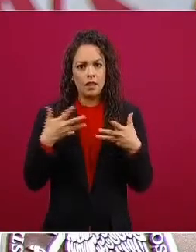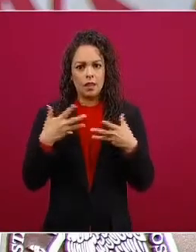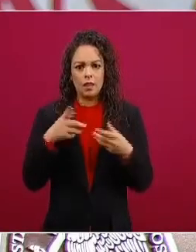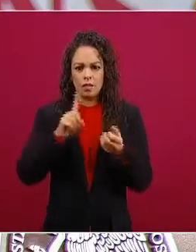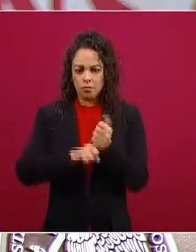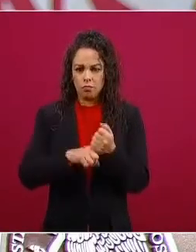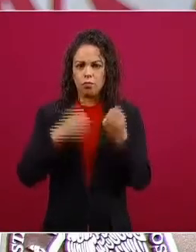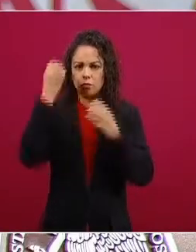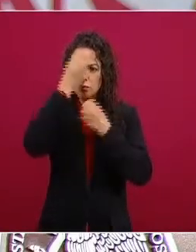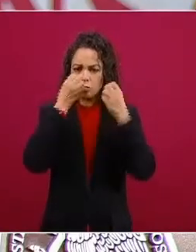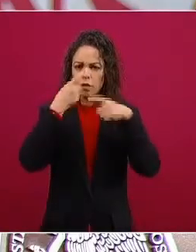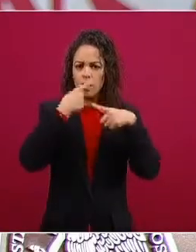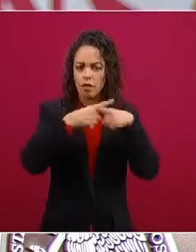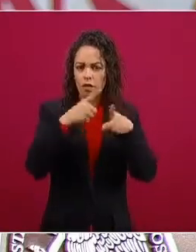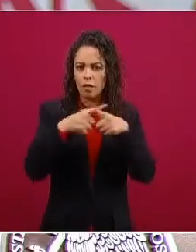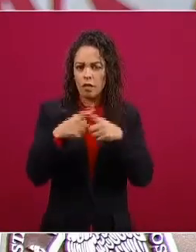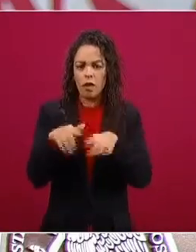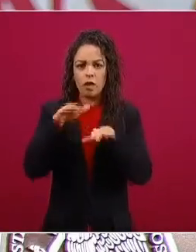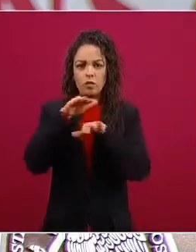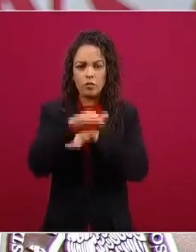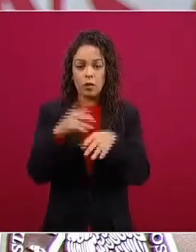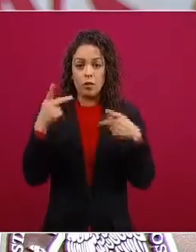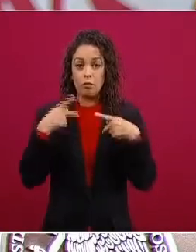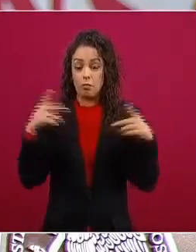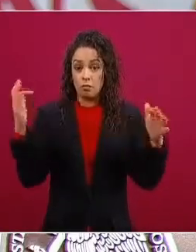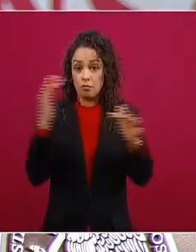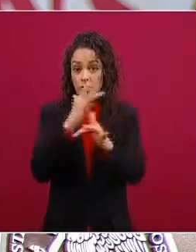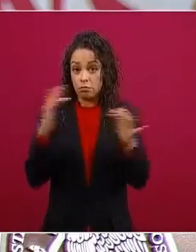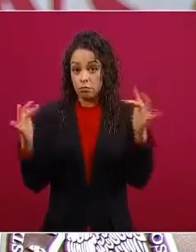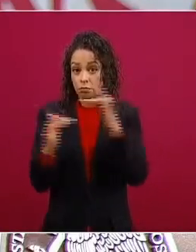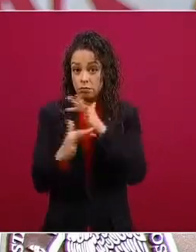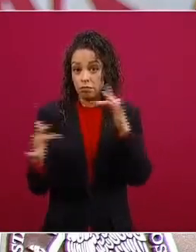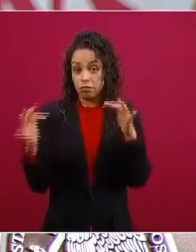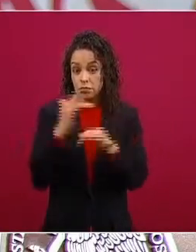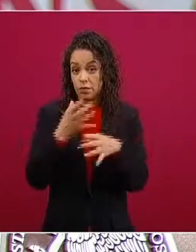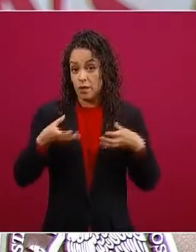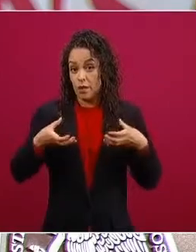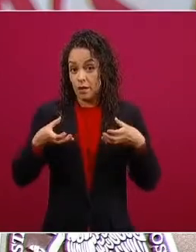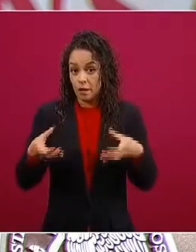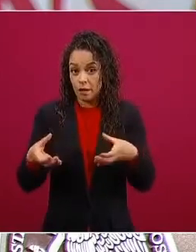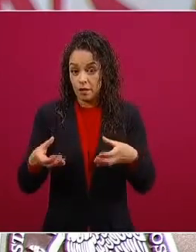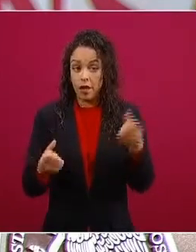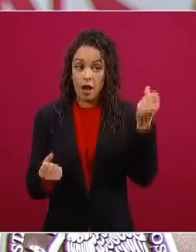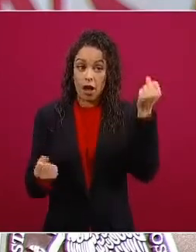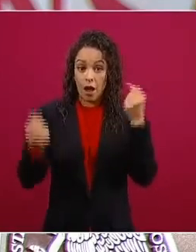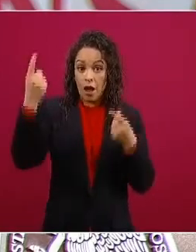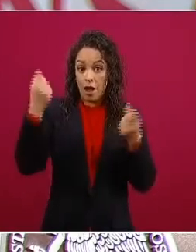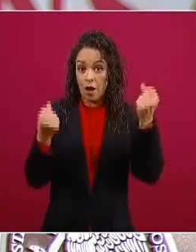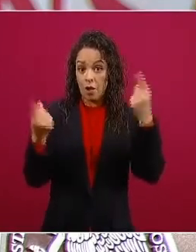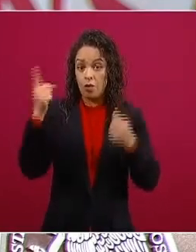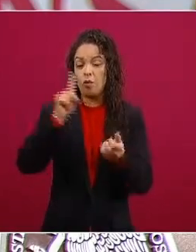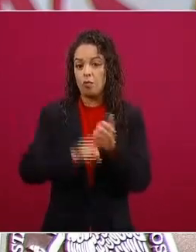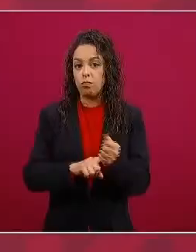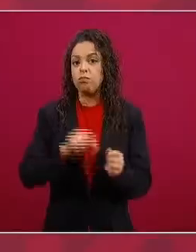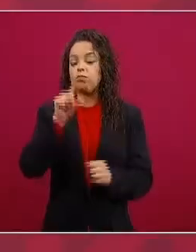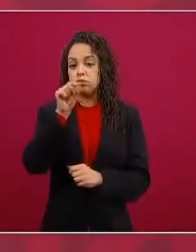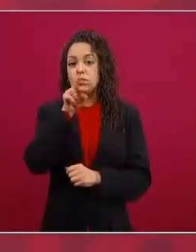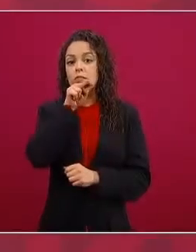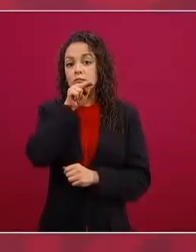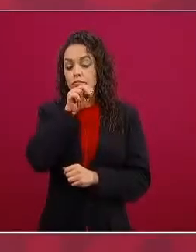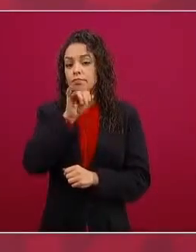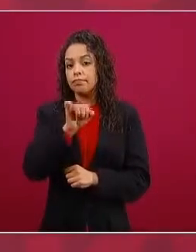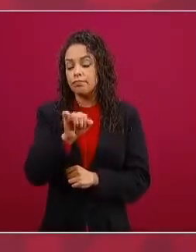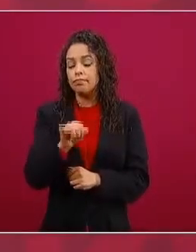y es preocupante en algunos casos en donde